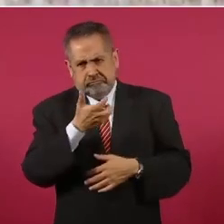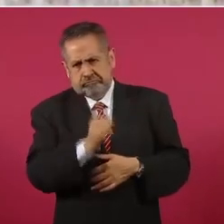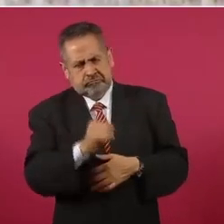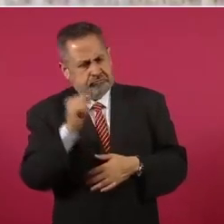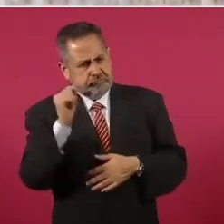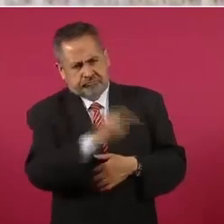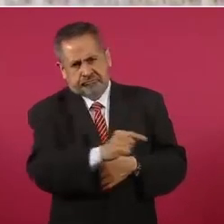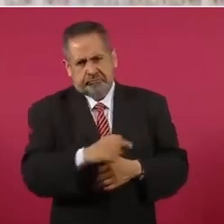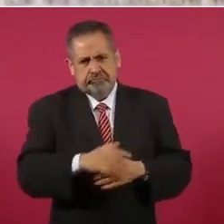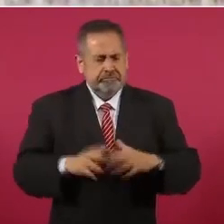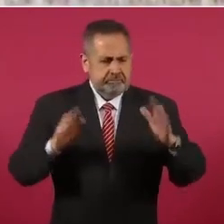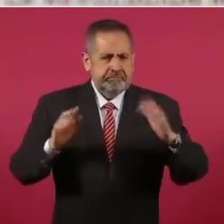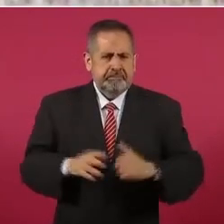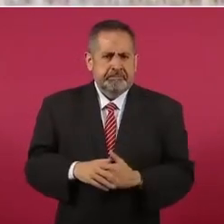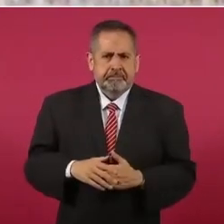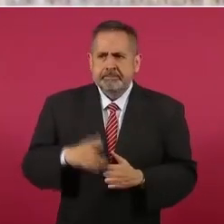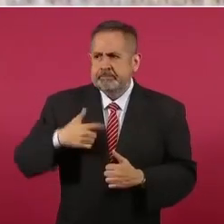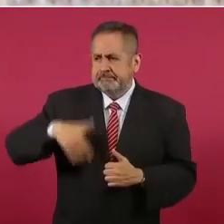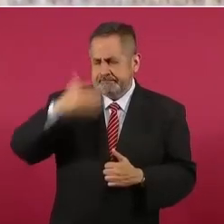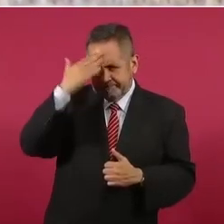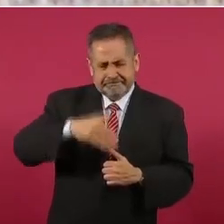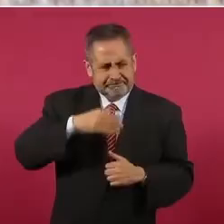que se sepa bien